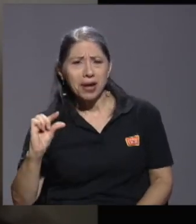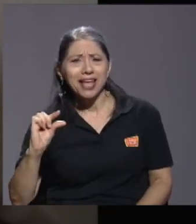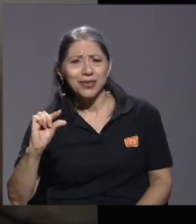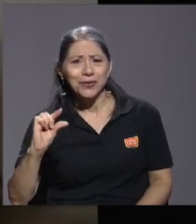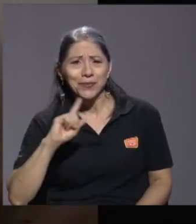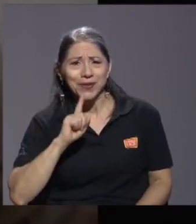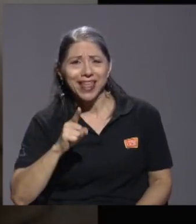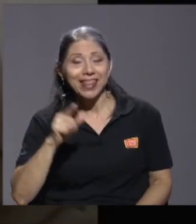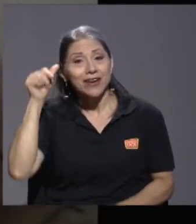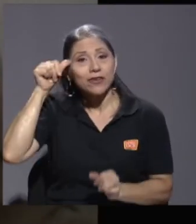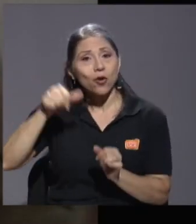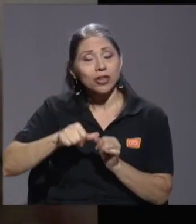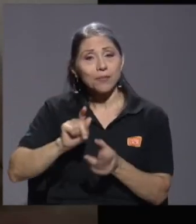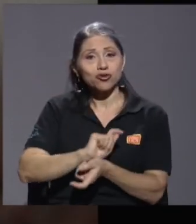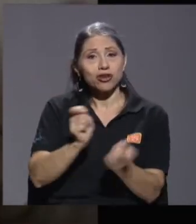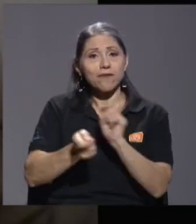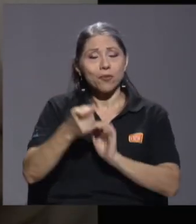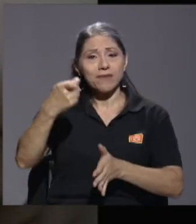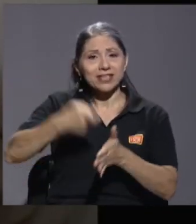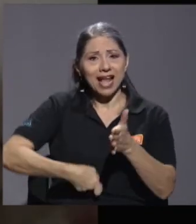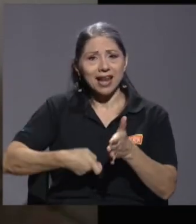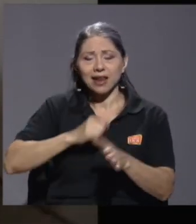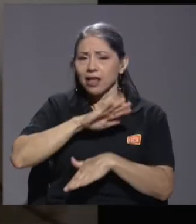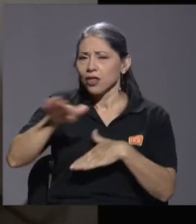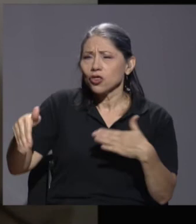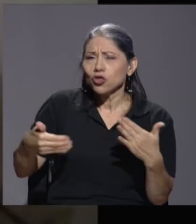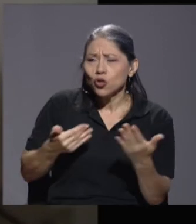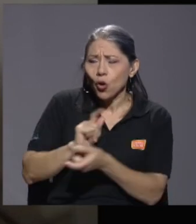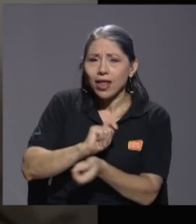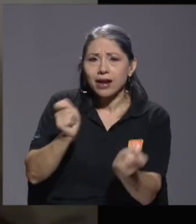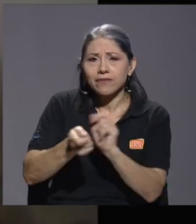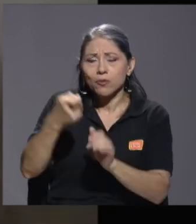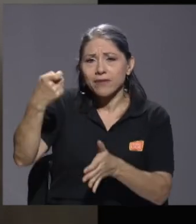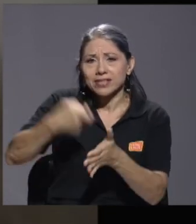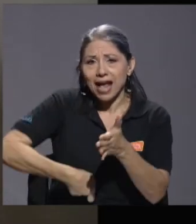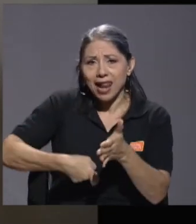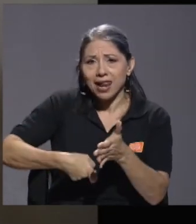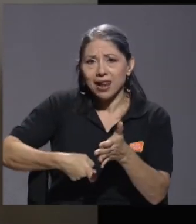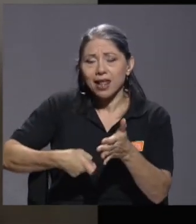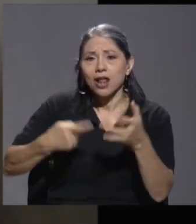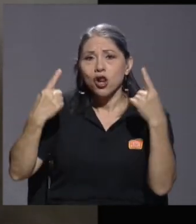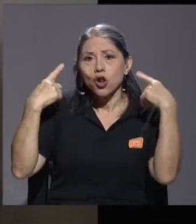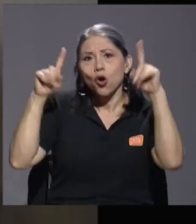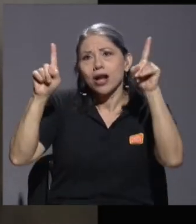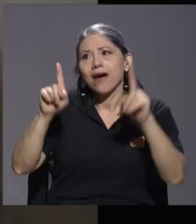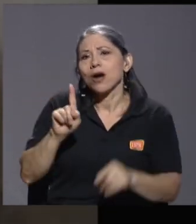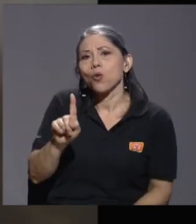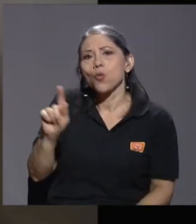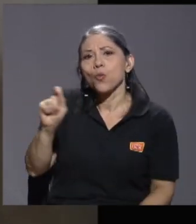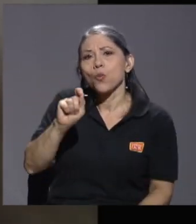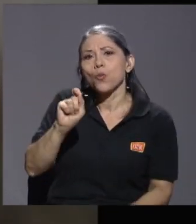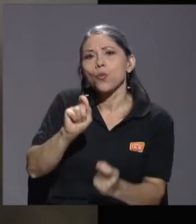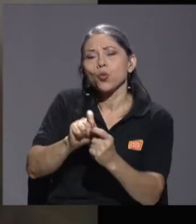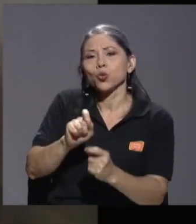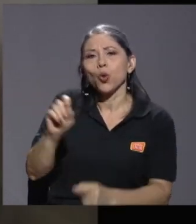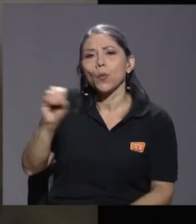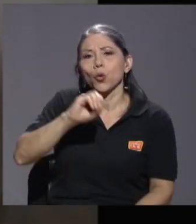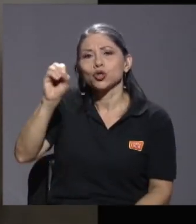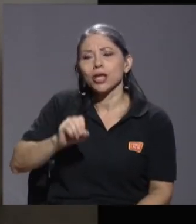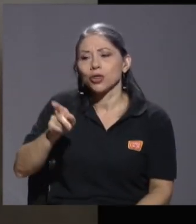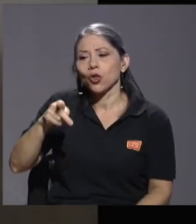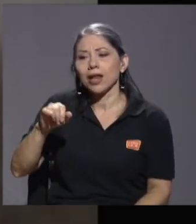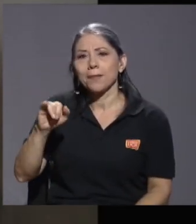Recordemos que la reforma fiscal, toda la reforma fiscal lograba como un punto por ciento del PIB en la parte de impuestos